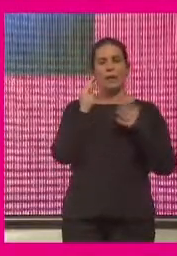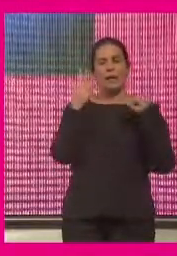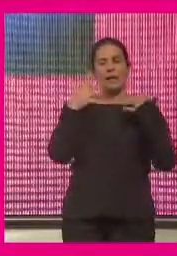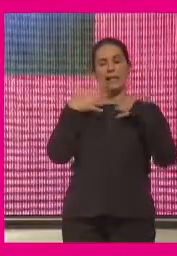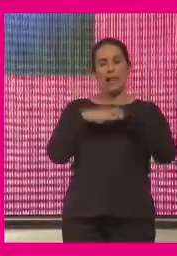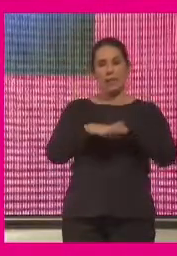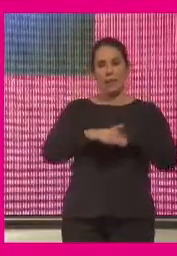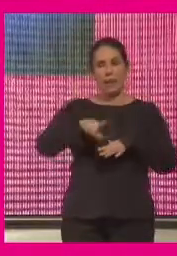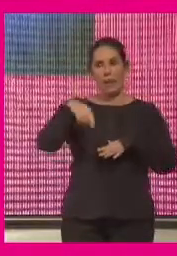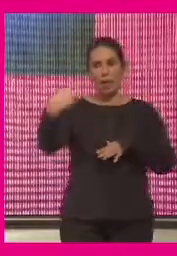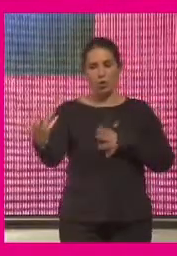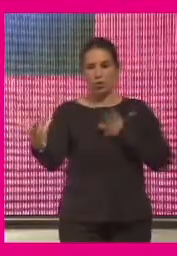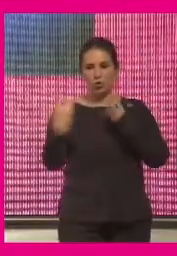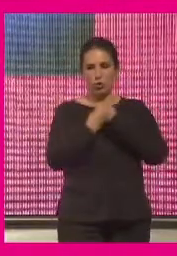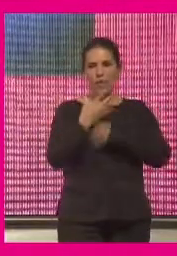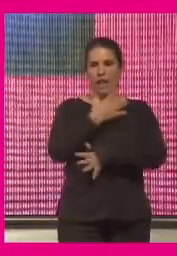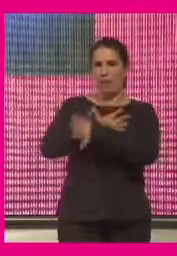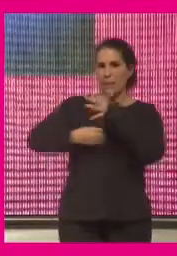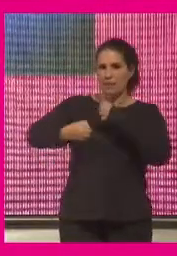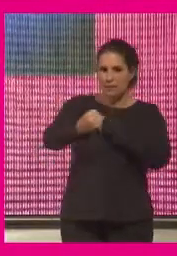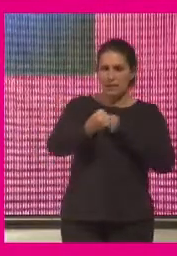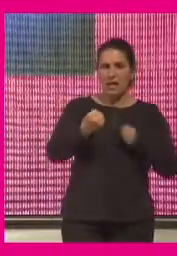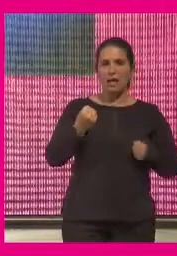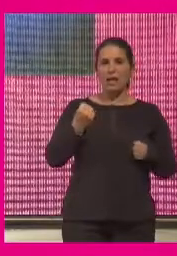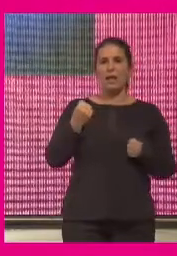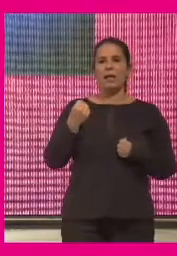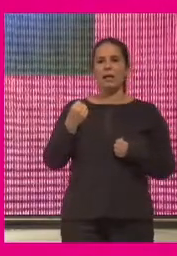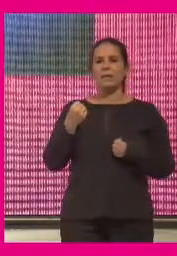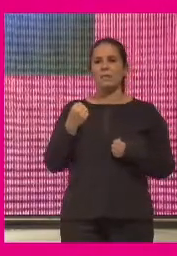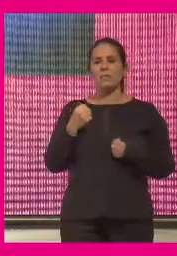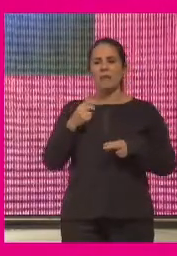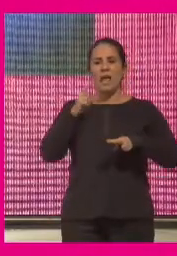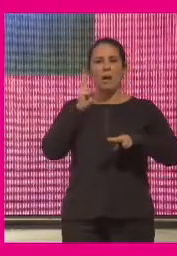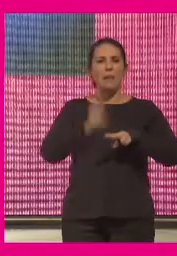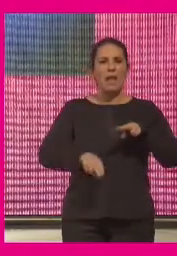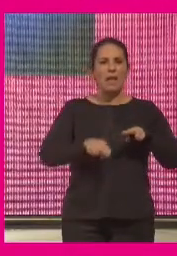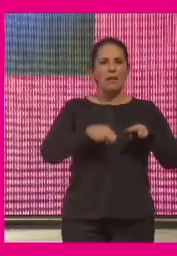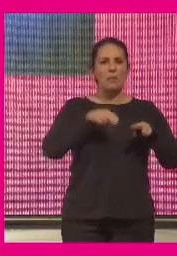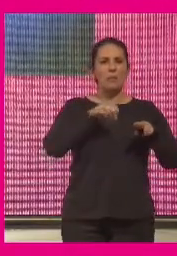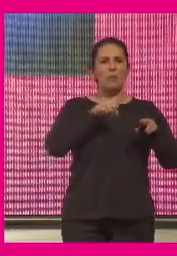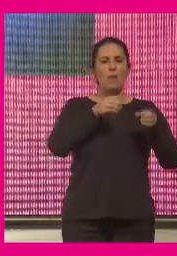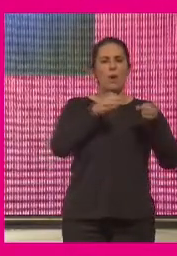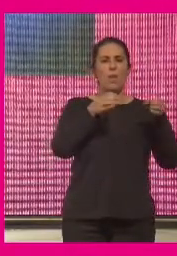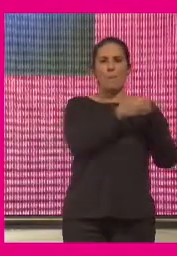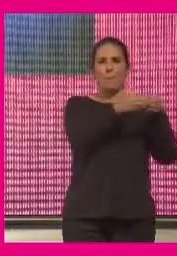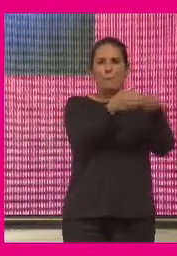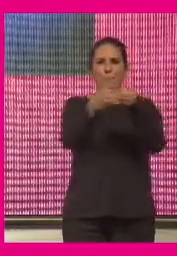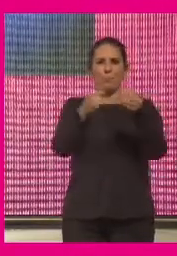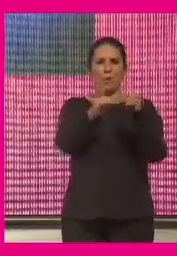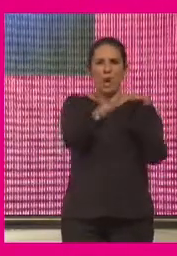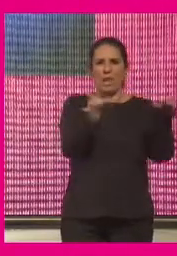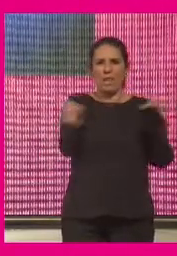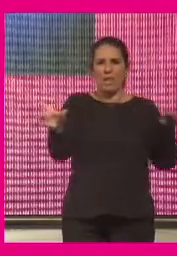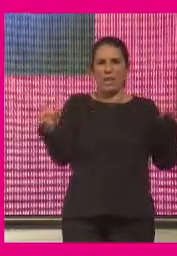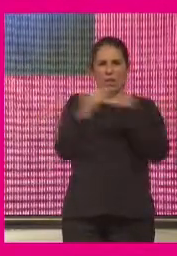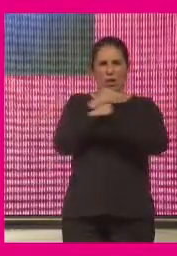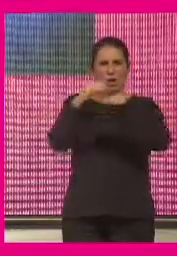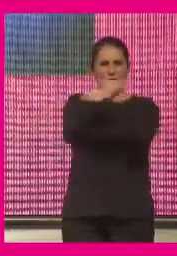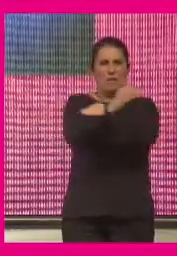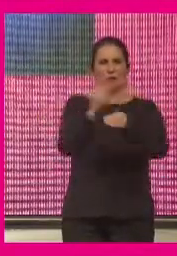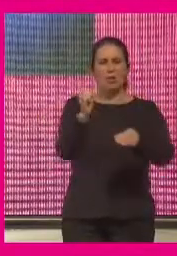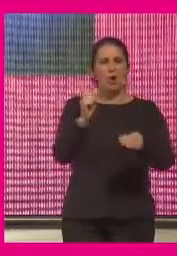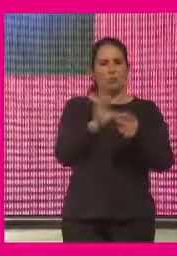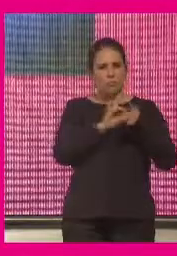integración del otro de la empatía de evitar las polarizaciones los conflictos de restablecer consensos de experiencia